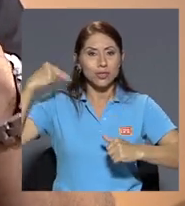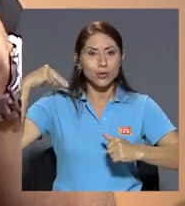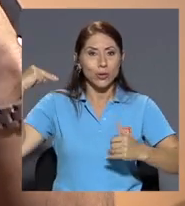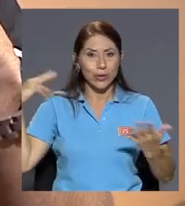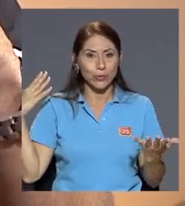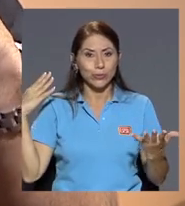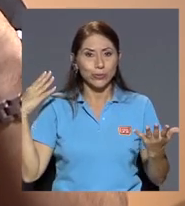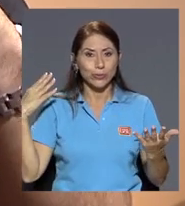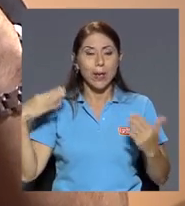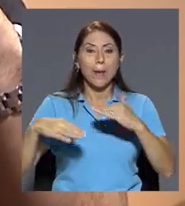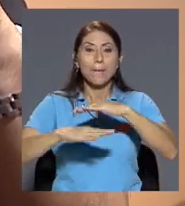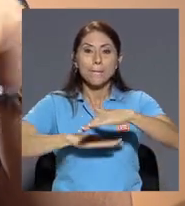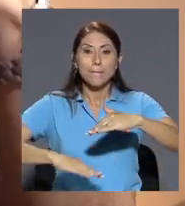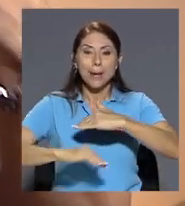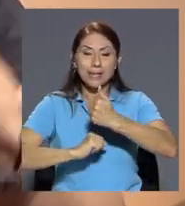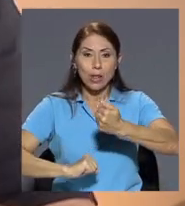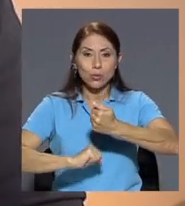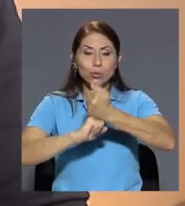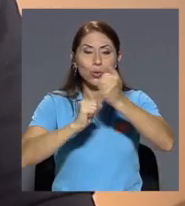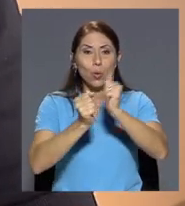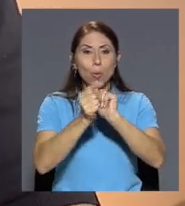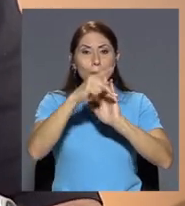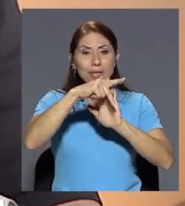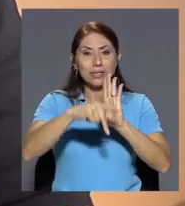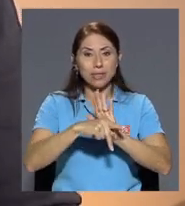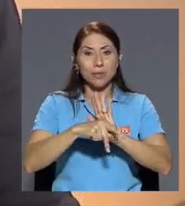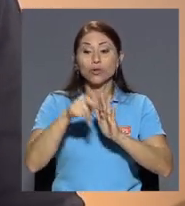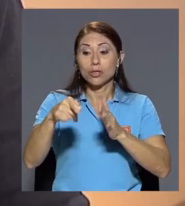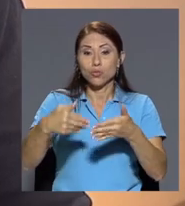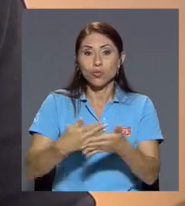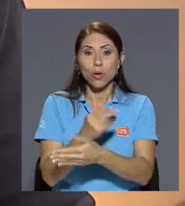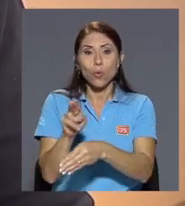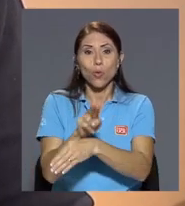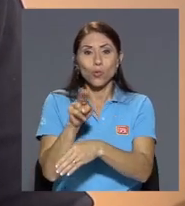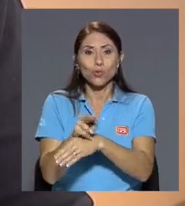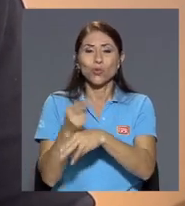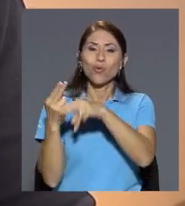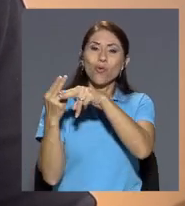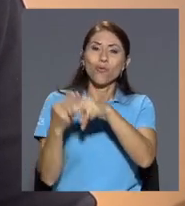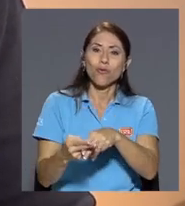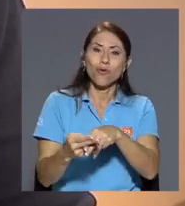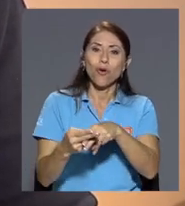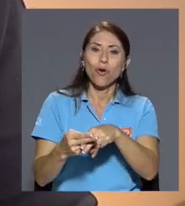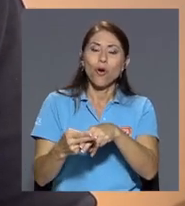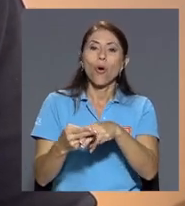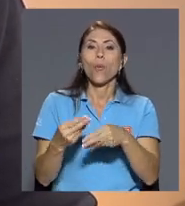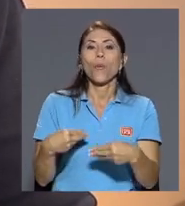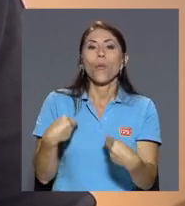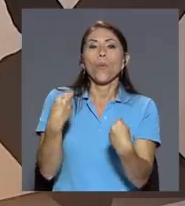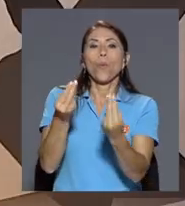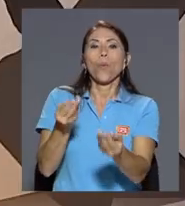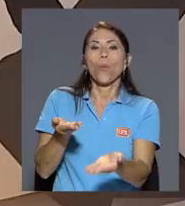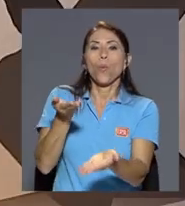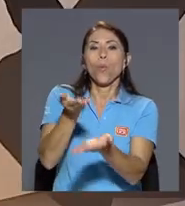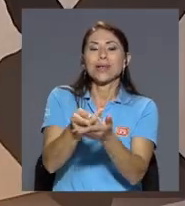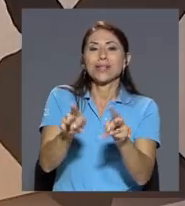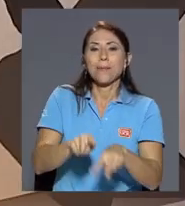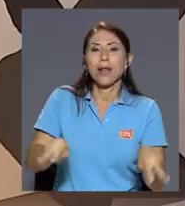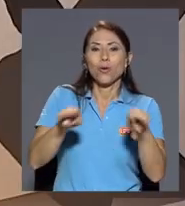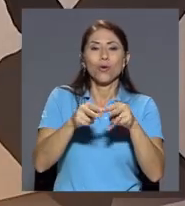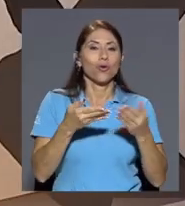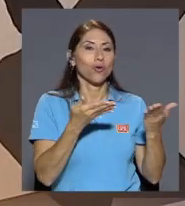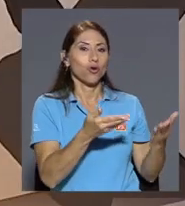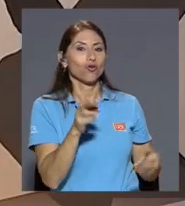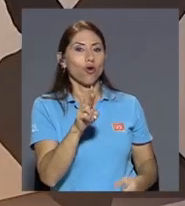basados en esos principios darle un nuevo uso y lo que se conoce como puesta en valor del edificio estamos con